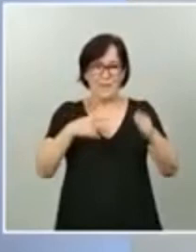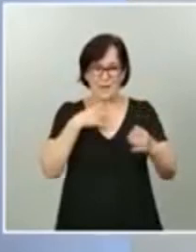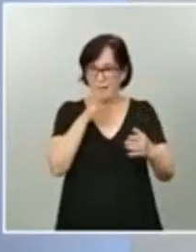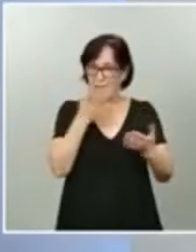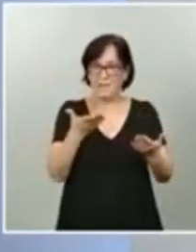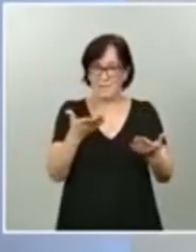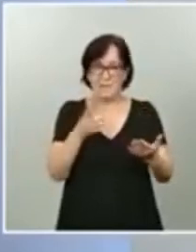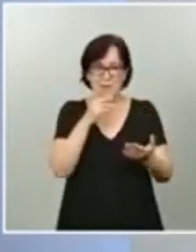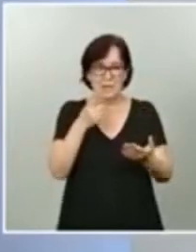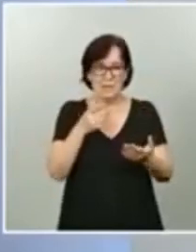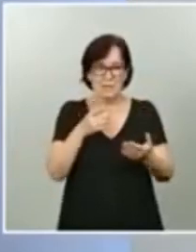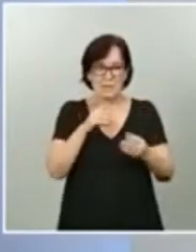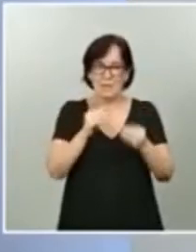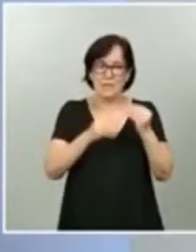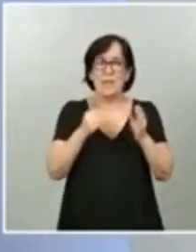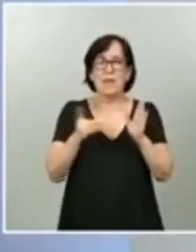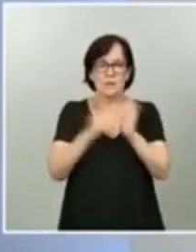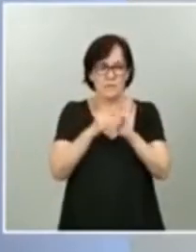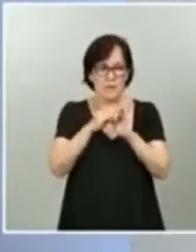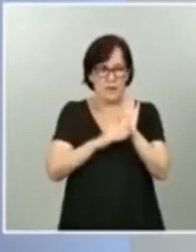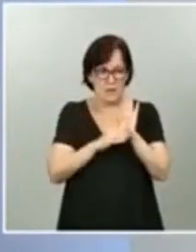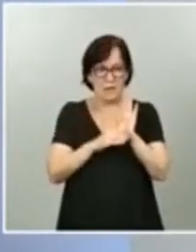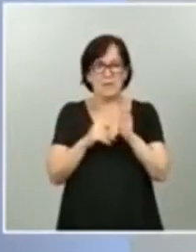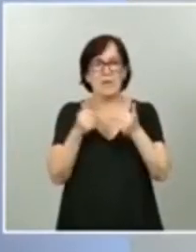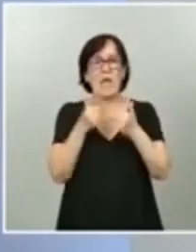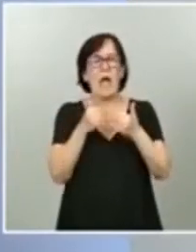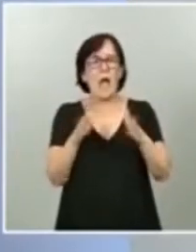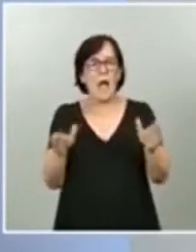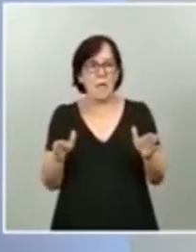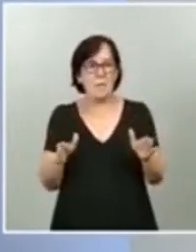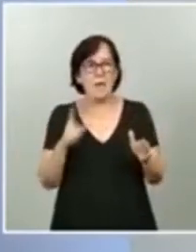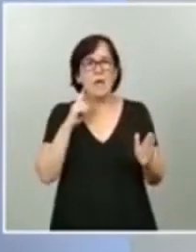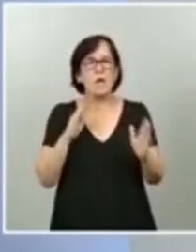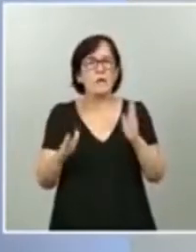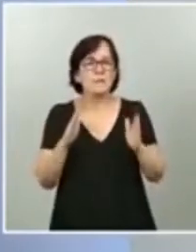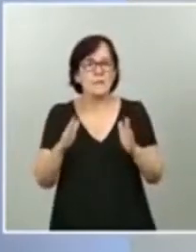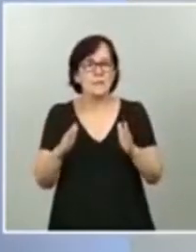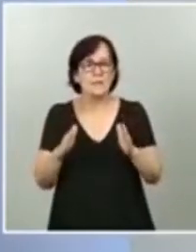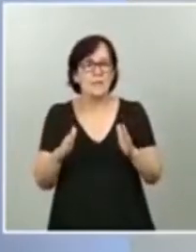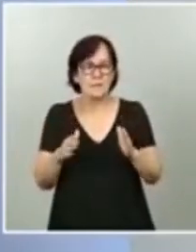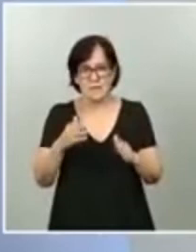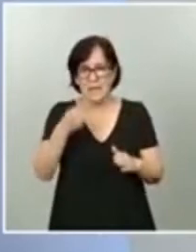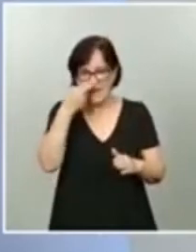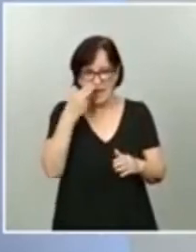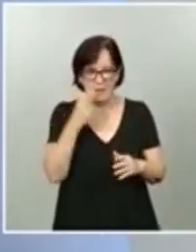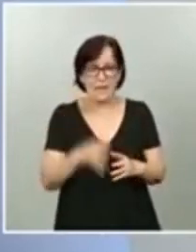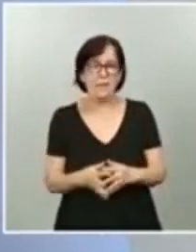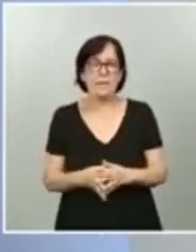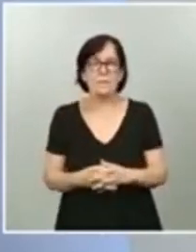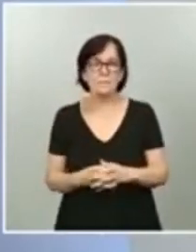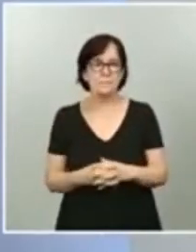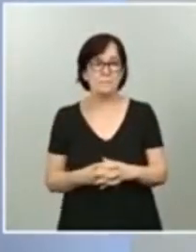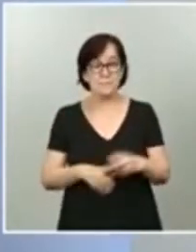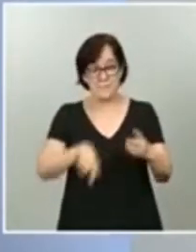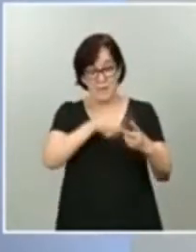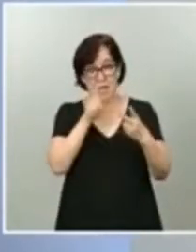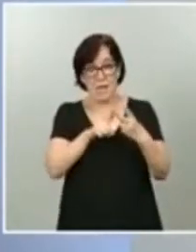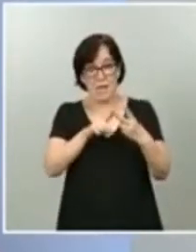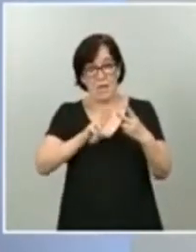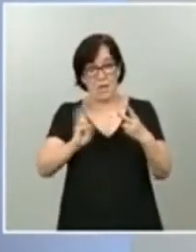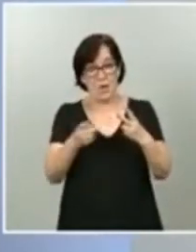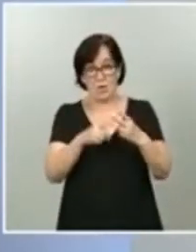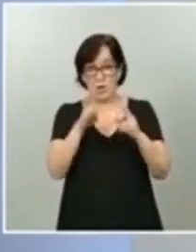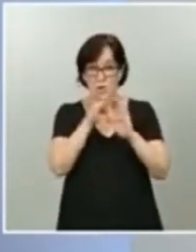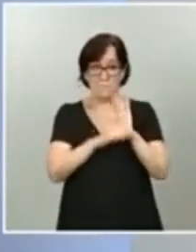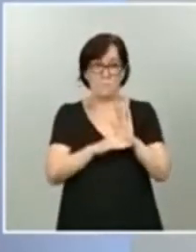una medida que está en el decreto, pero que abre una etapa interesante. Y la otra medida que tiene que ver